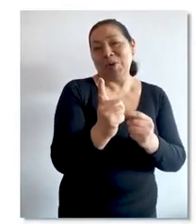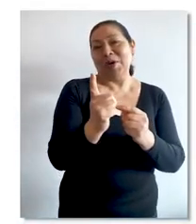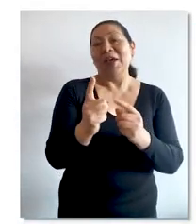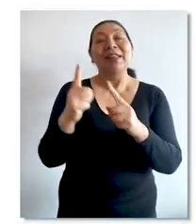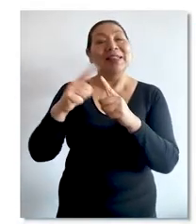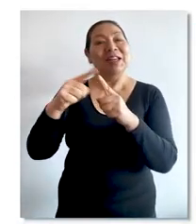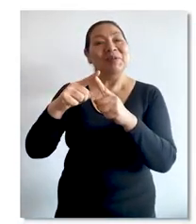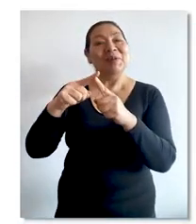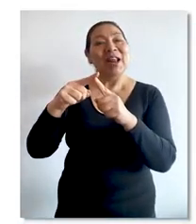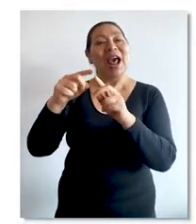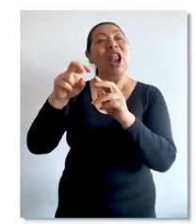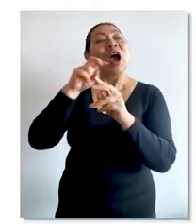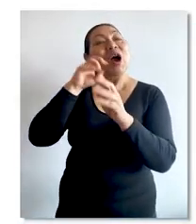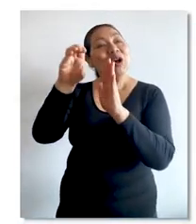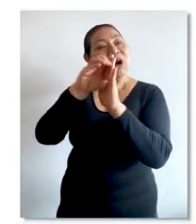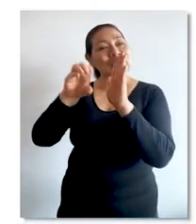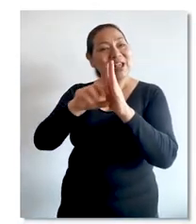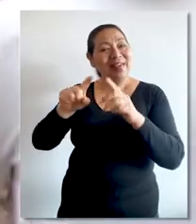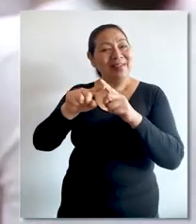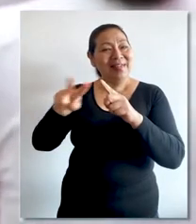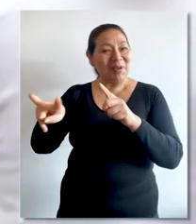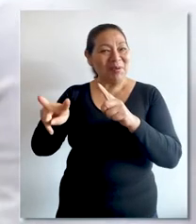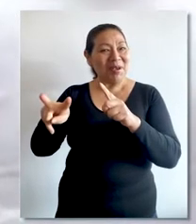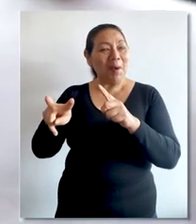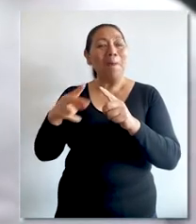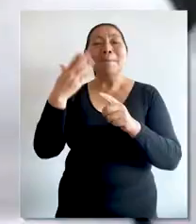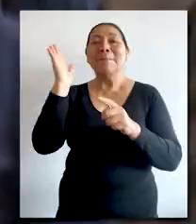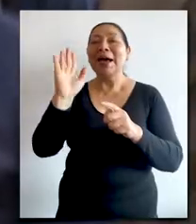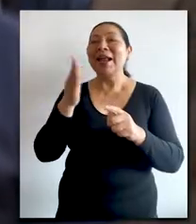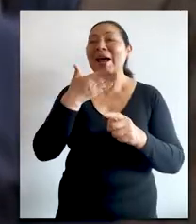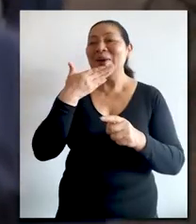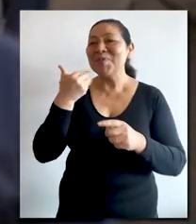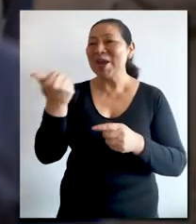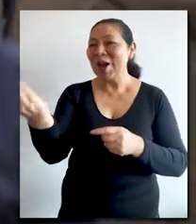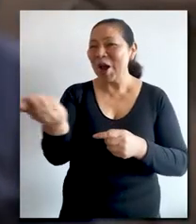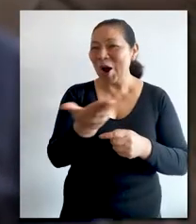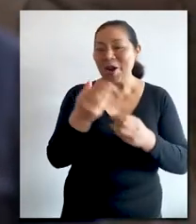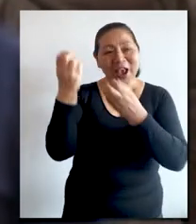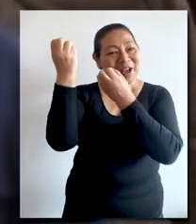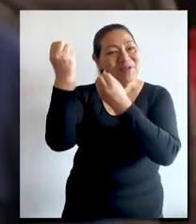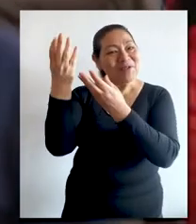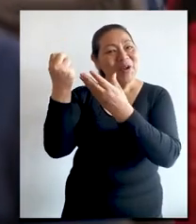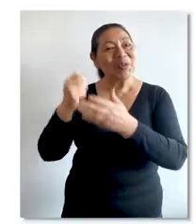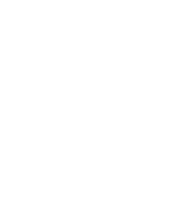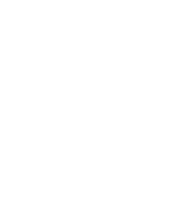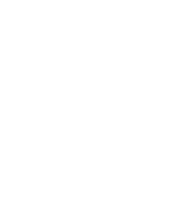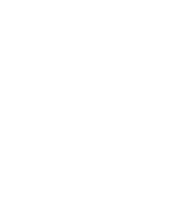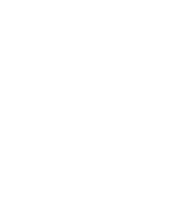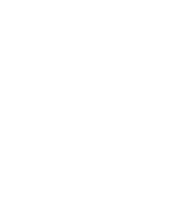Tribunal Constitucional TV, por una ciudadanía mejor informada.